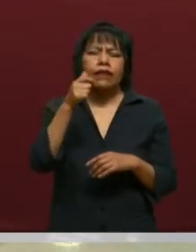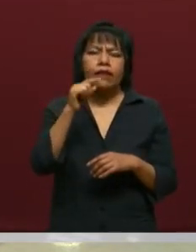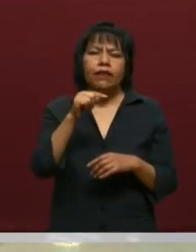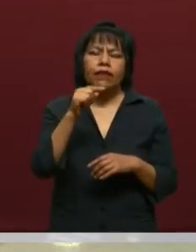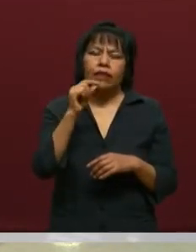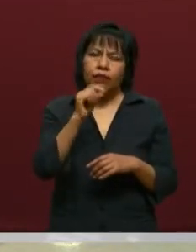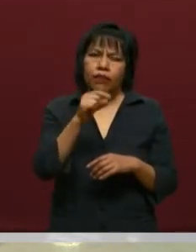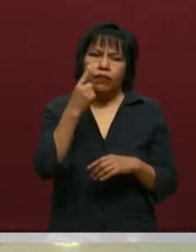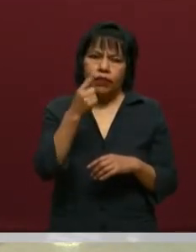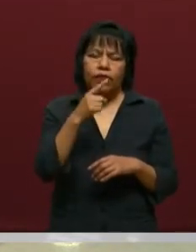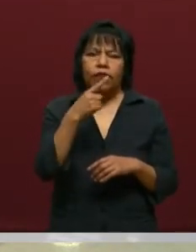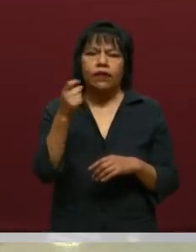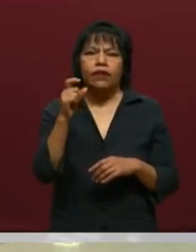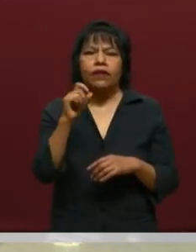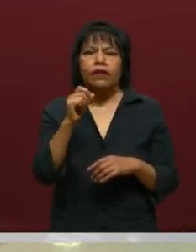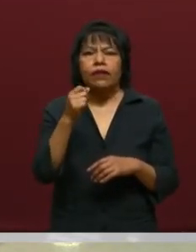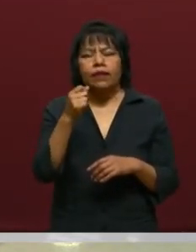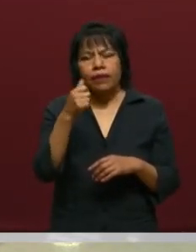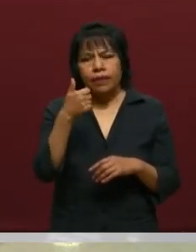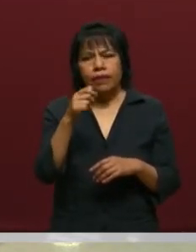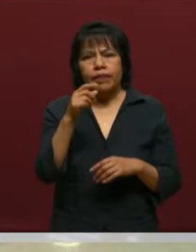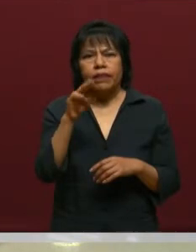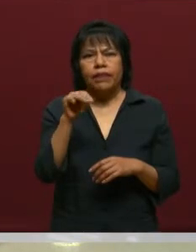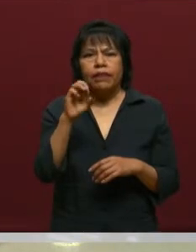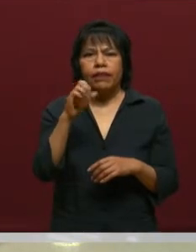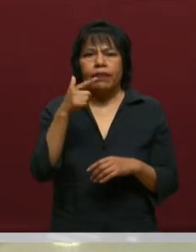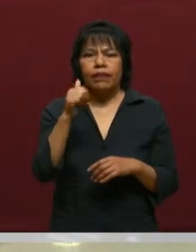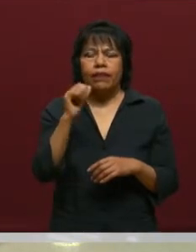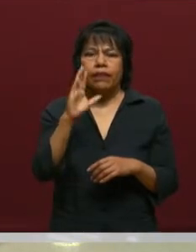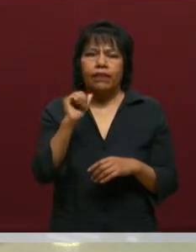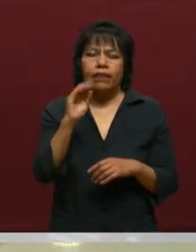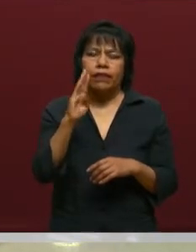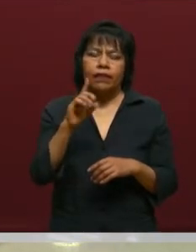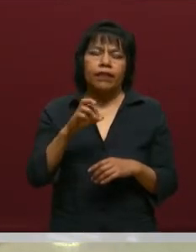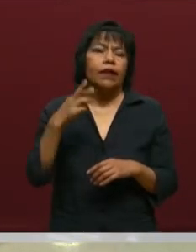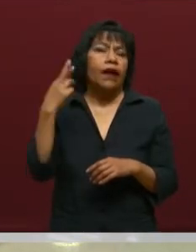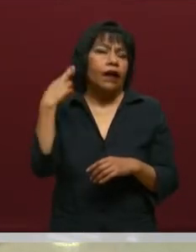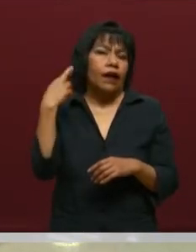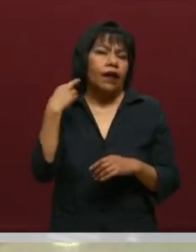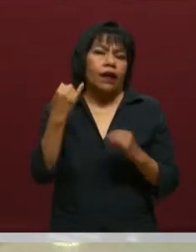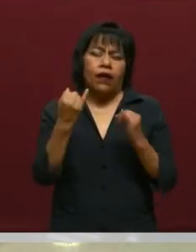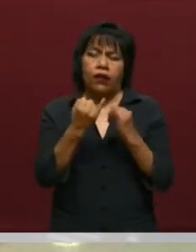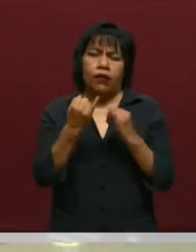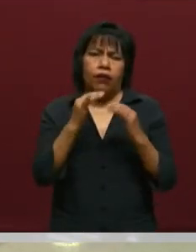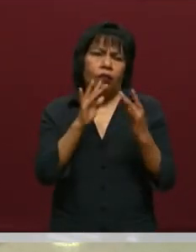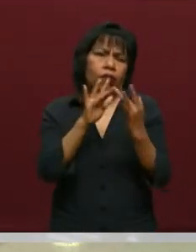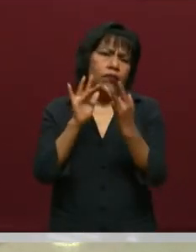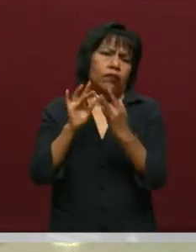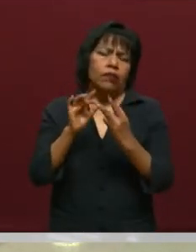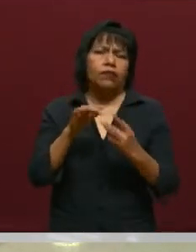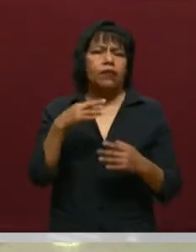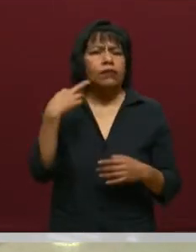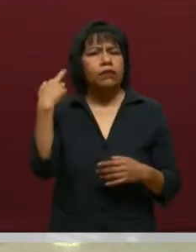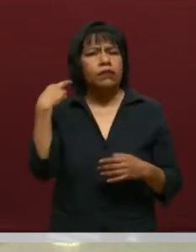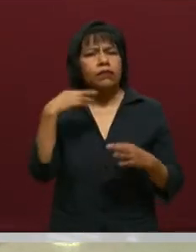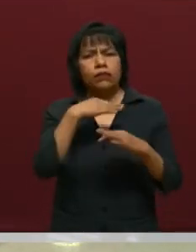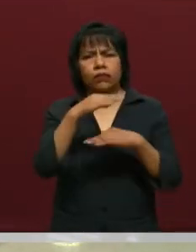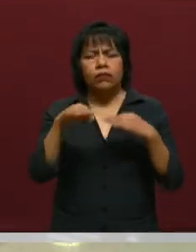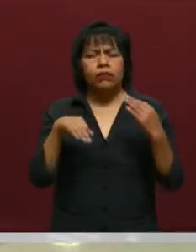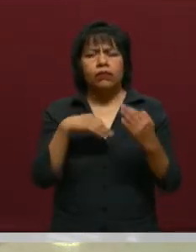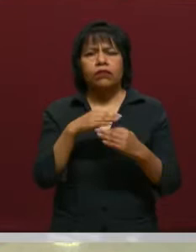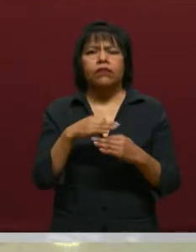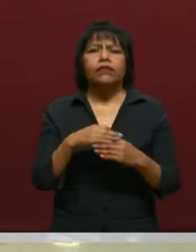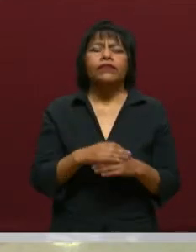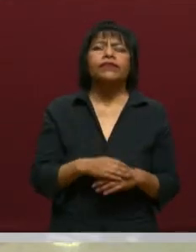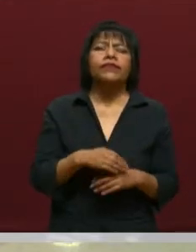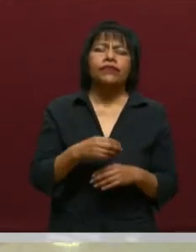y 126 de Megacable. Y también en CTV Radio, enlazándonos con la red estatal de radiodifusoras. Un abrazo muy fuerte